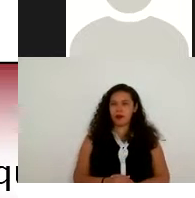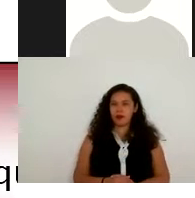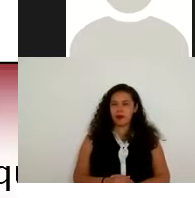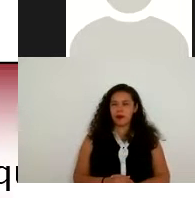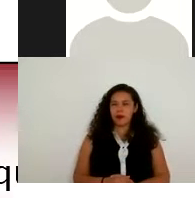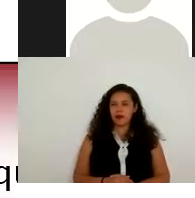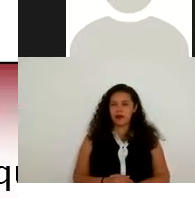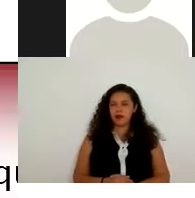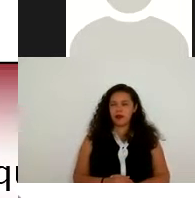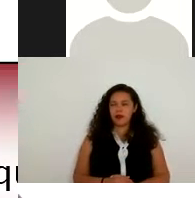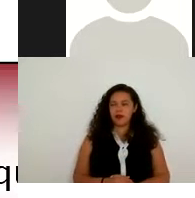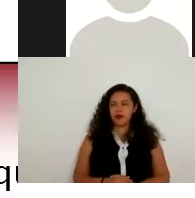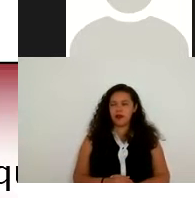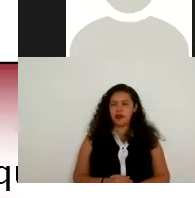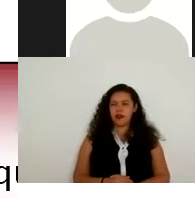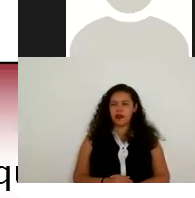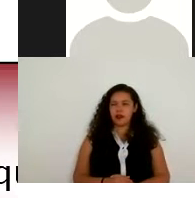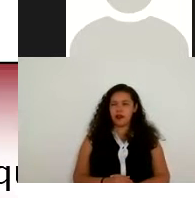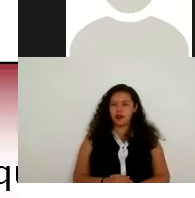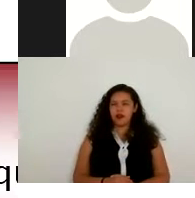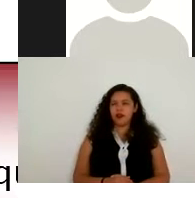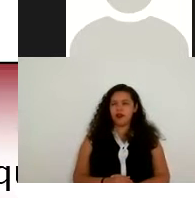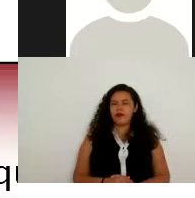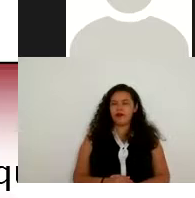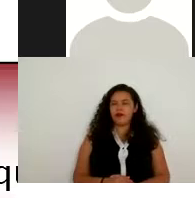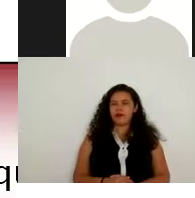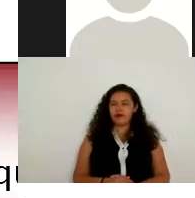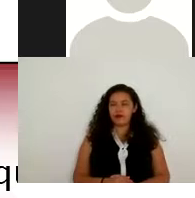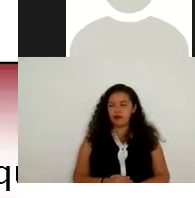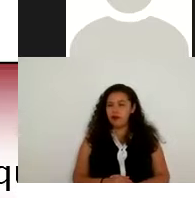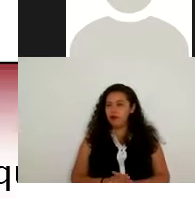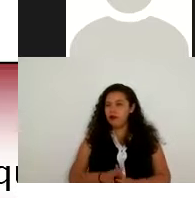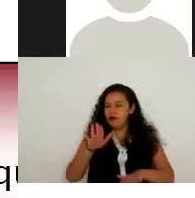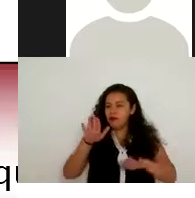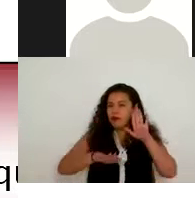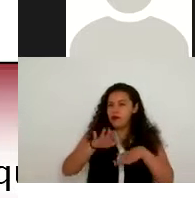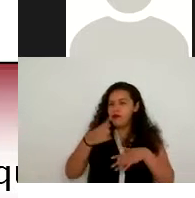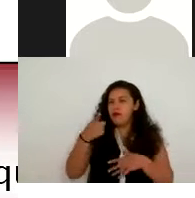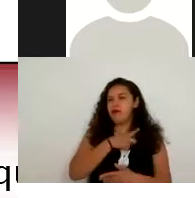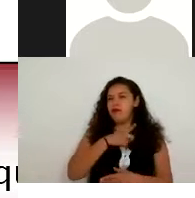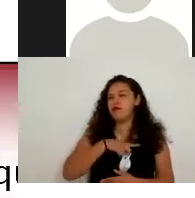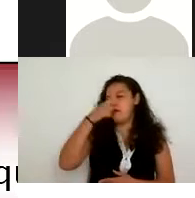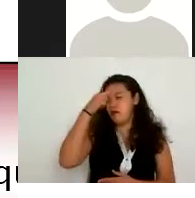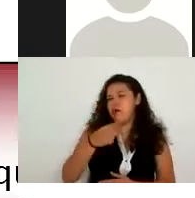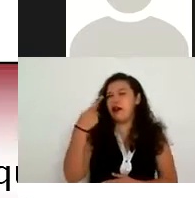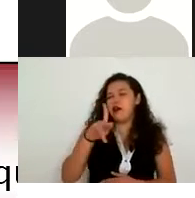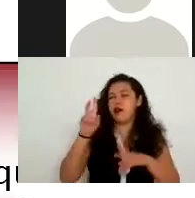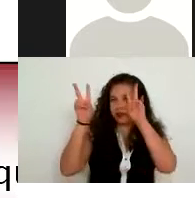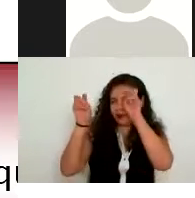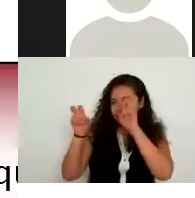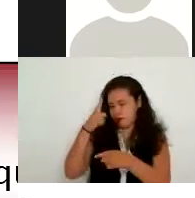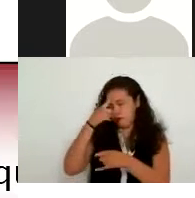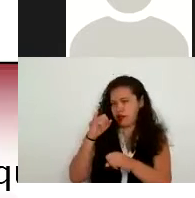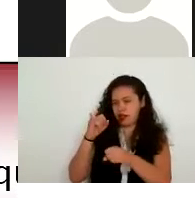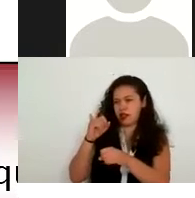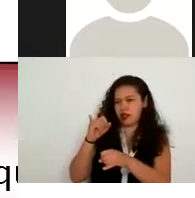que hay muchas veces que es complicado que se pueda establecer un área o una persona dedicada solamente a este manejo de información de datos